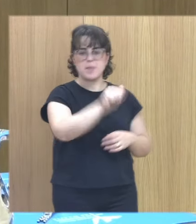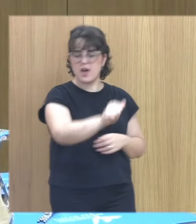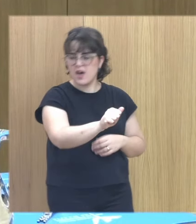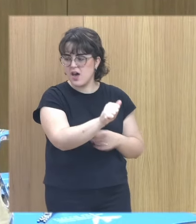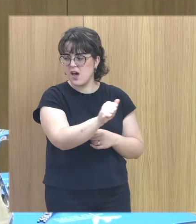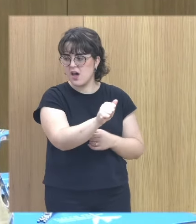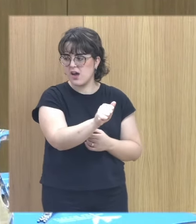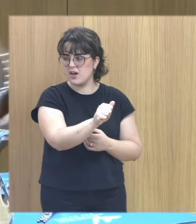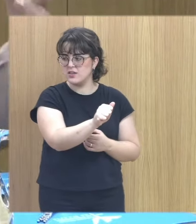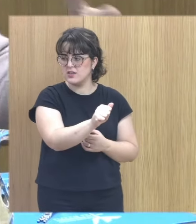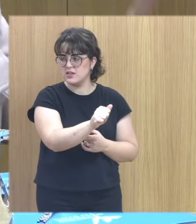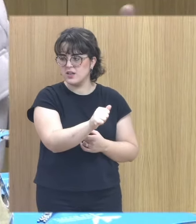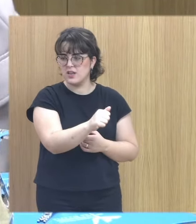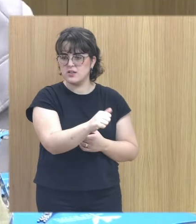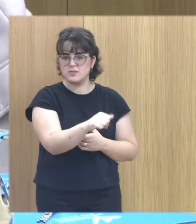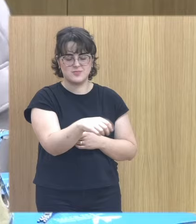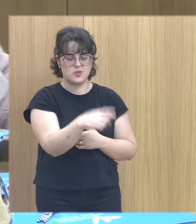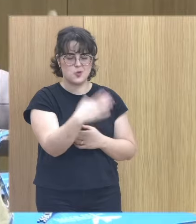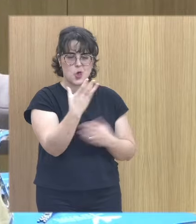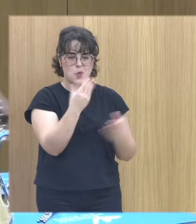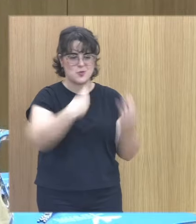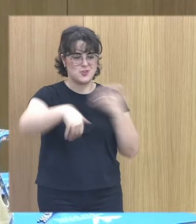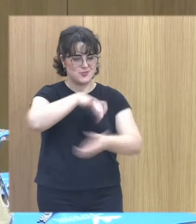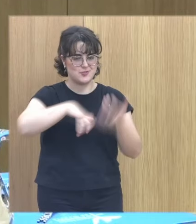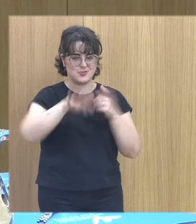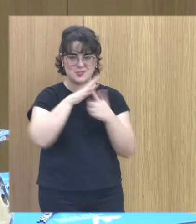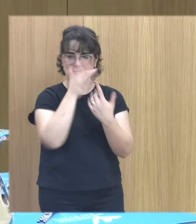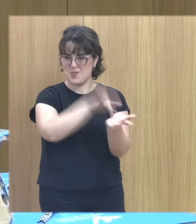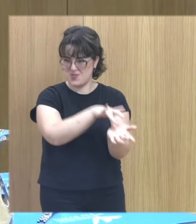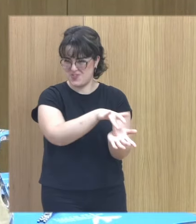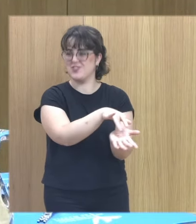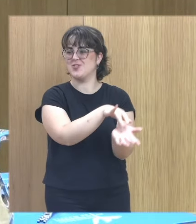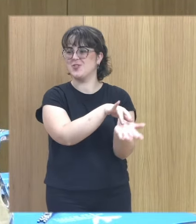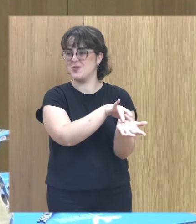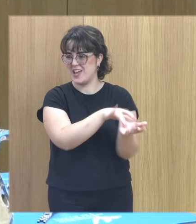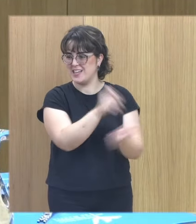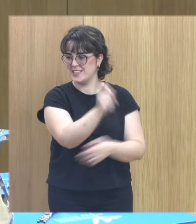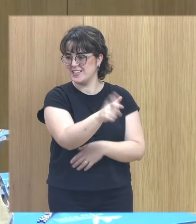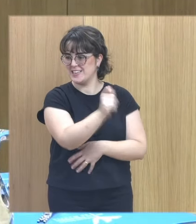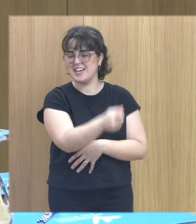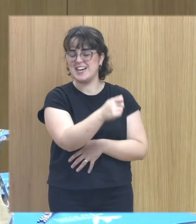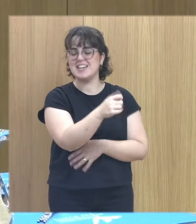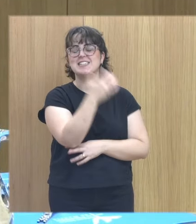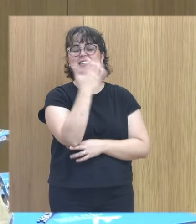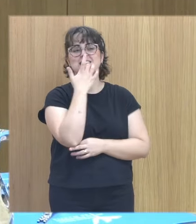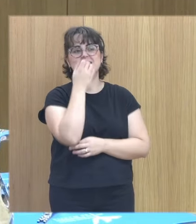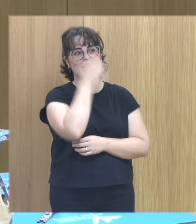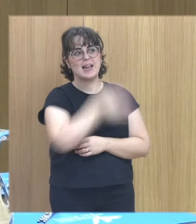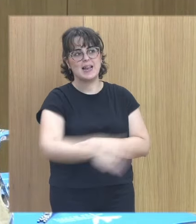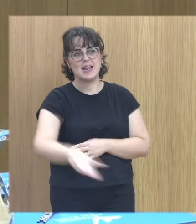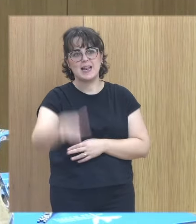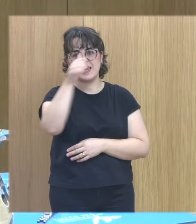que ha levantado muchas polémicas en muchas ocasiones ¿verdad? Cuando un niño